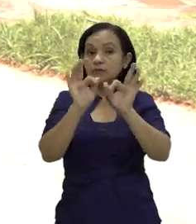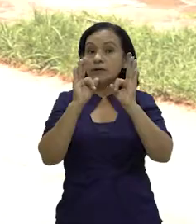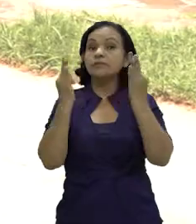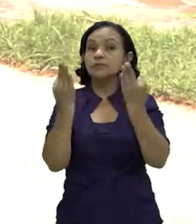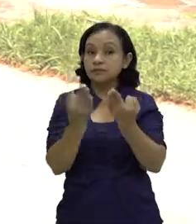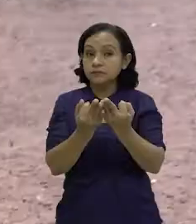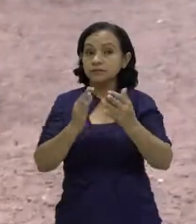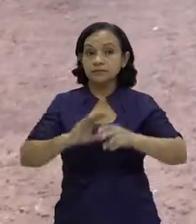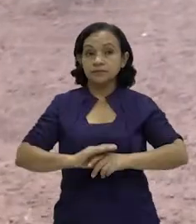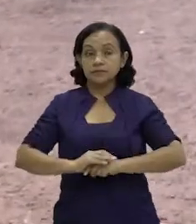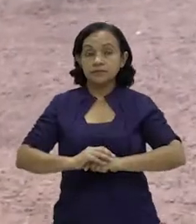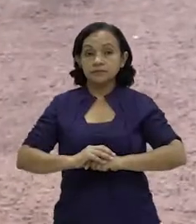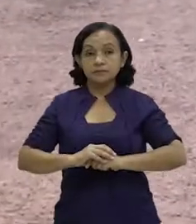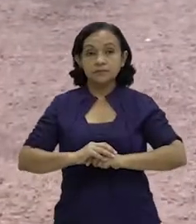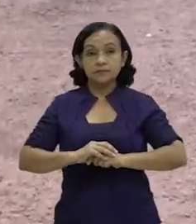familias enteras.